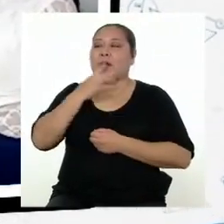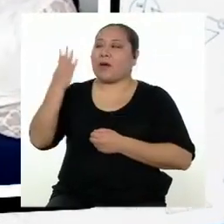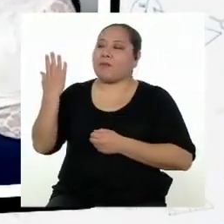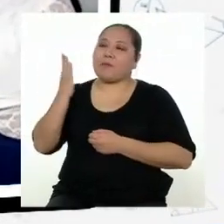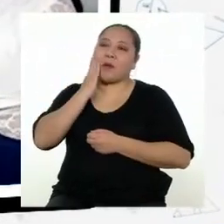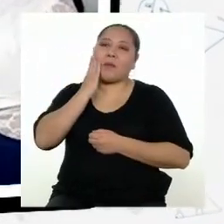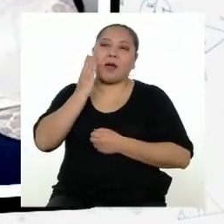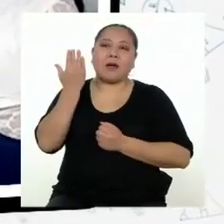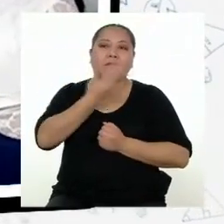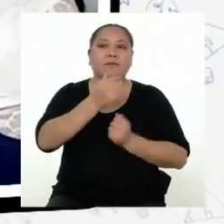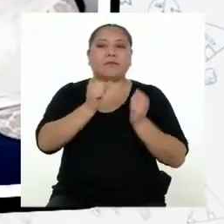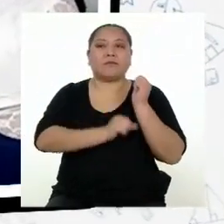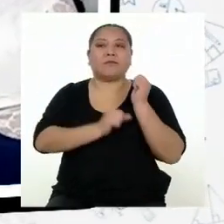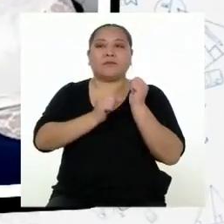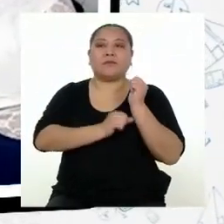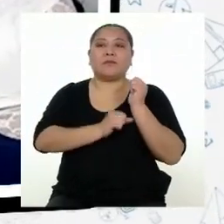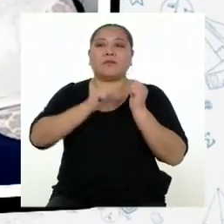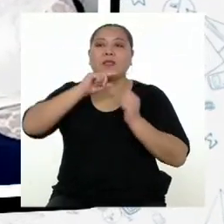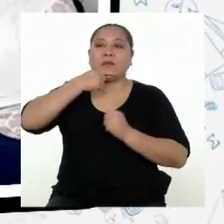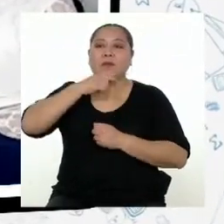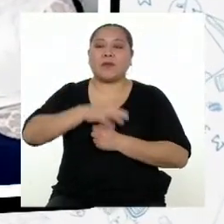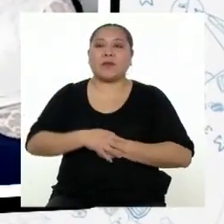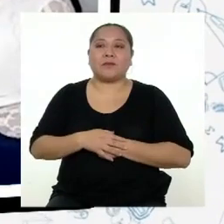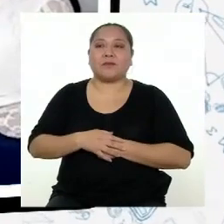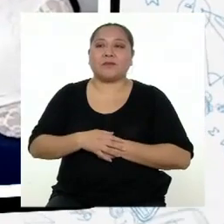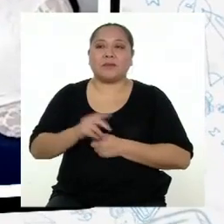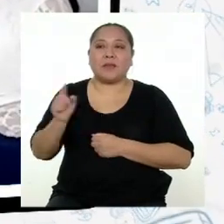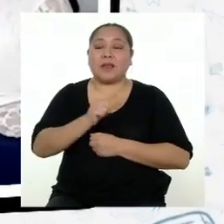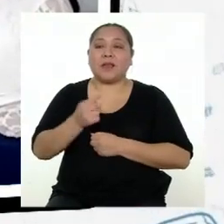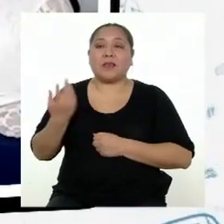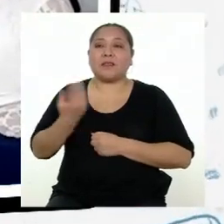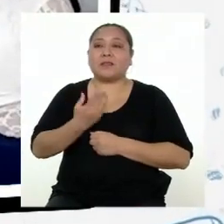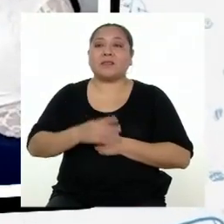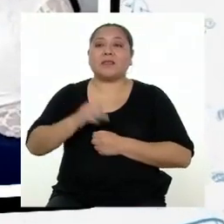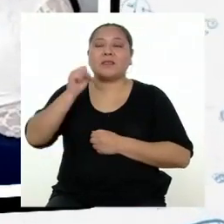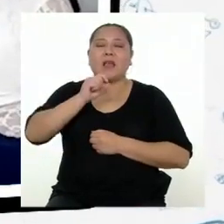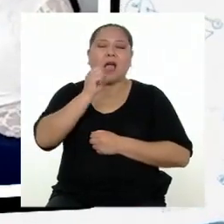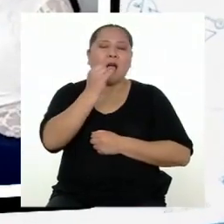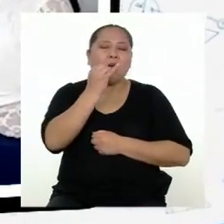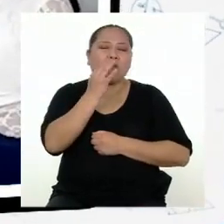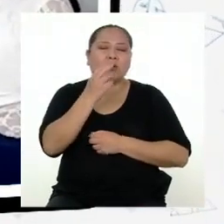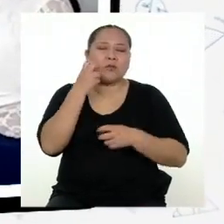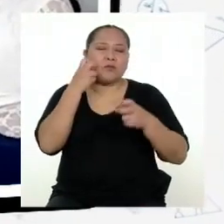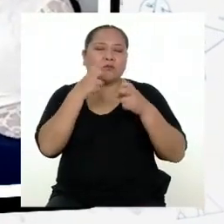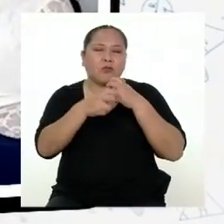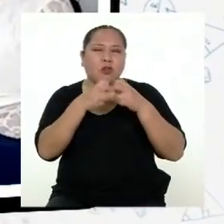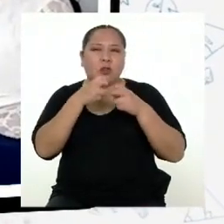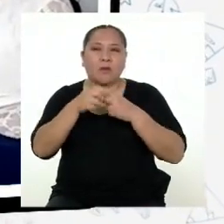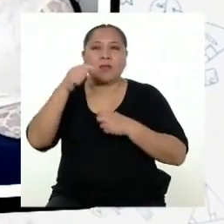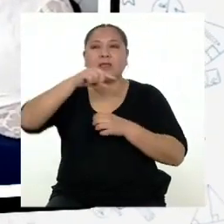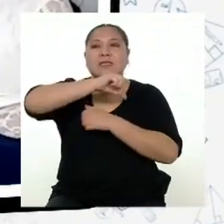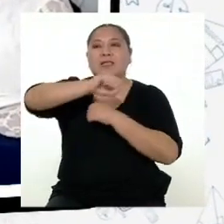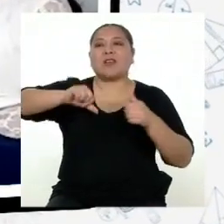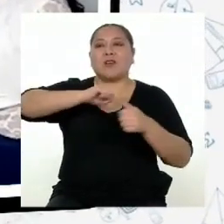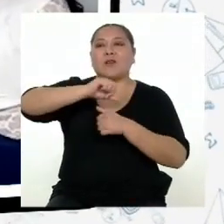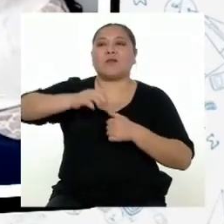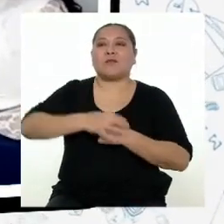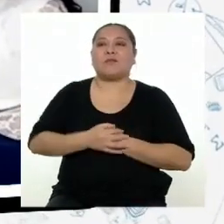mi mamá y ella es mi hermana. Él y yo hemos tenido unos pequeños inconvenientes en esta convivencia.